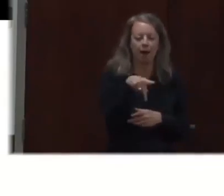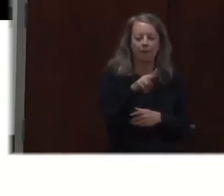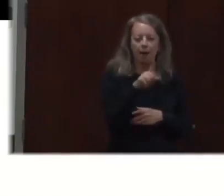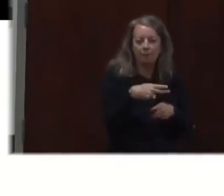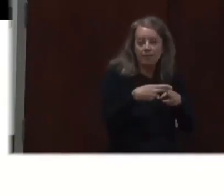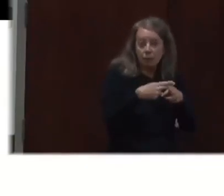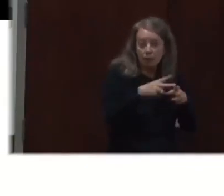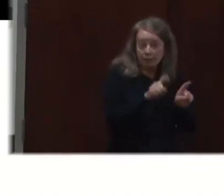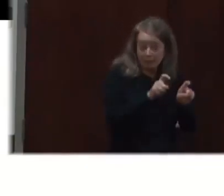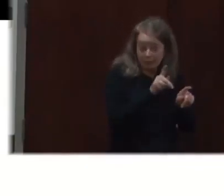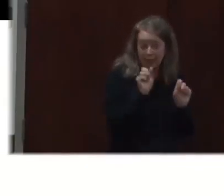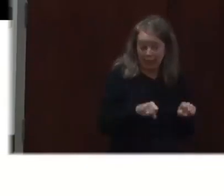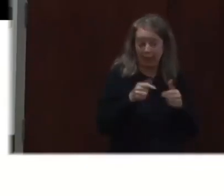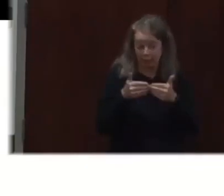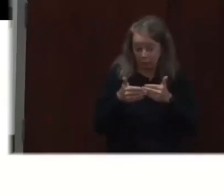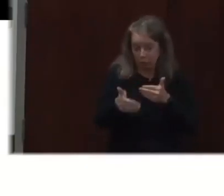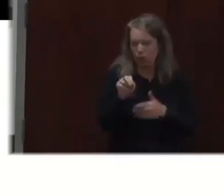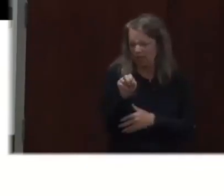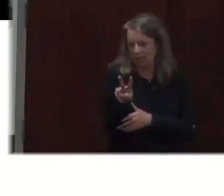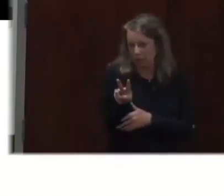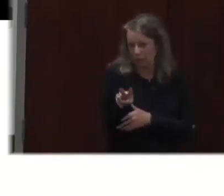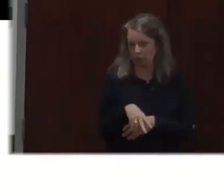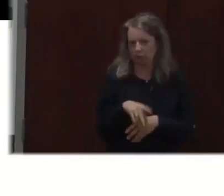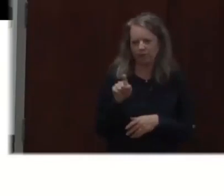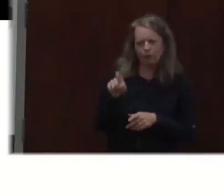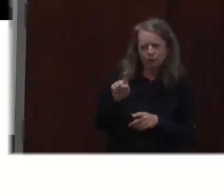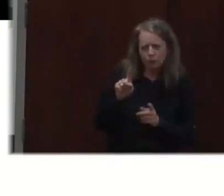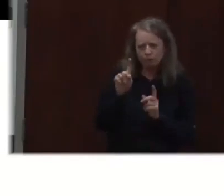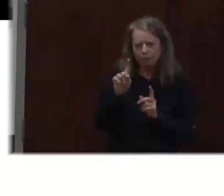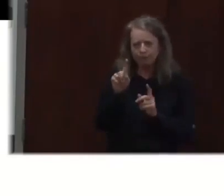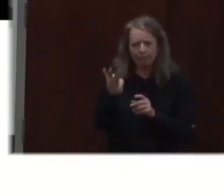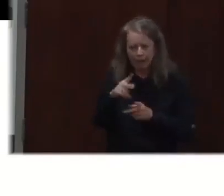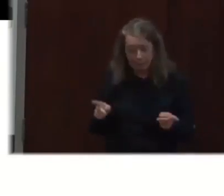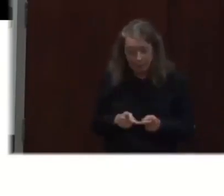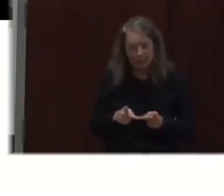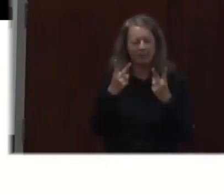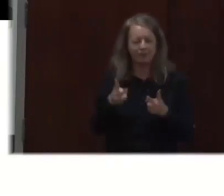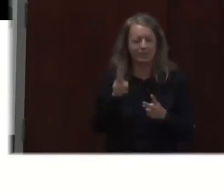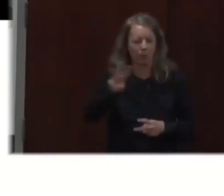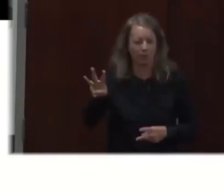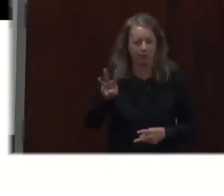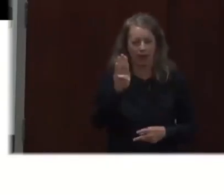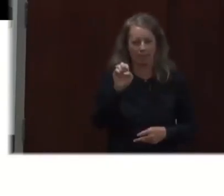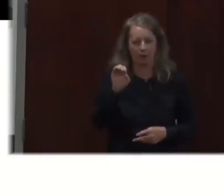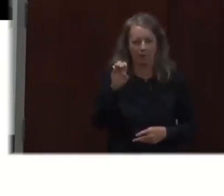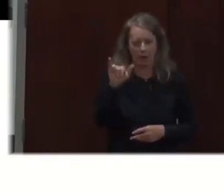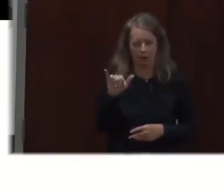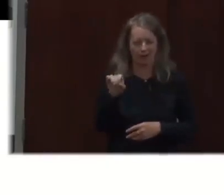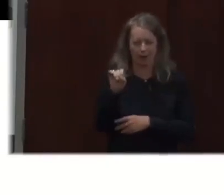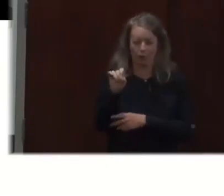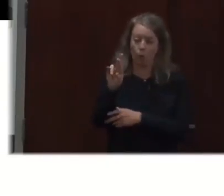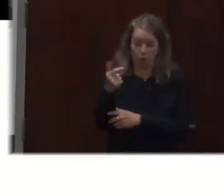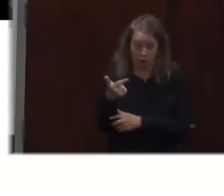Verán diferentes opciones en nuestra página web de lugares donde pueden hacerse esta prueba, tanto este mes como en el futuro.